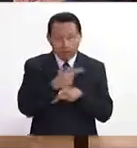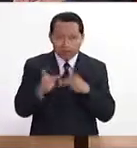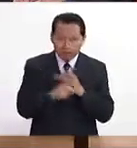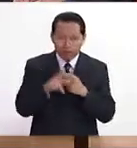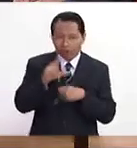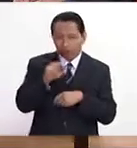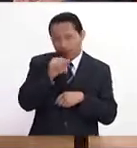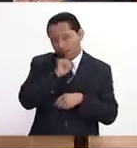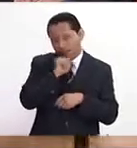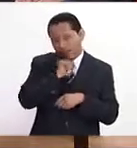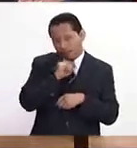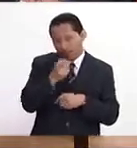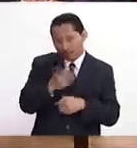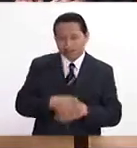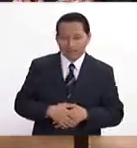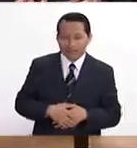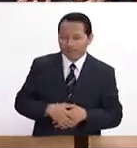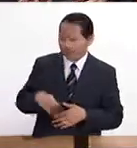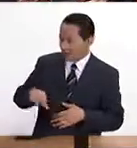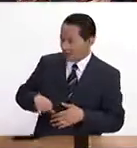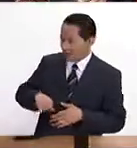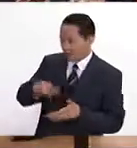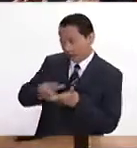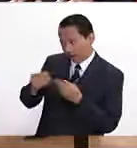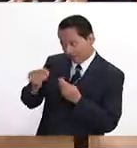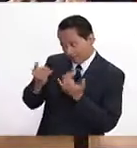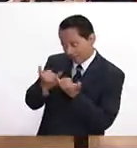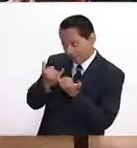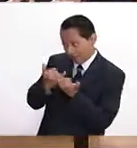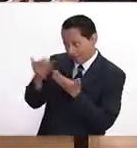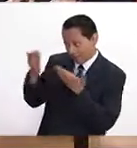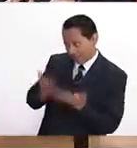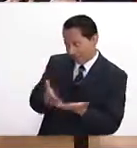y no tanto para el chisme. Claro. Pues muy interesante. Muchísimas gracias por estar con nosotros.